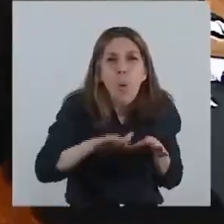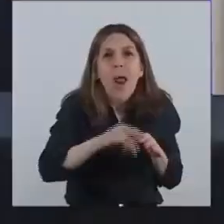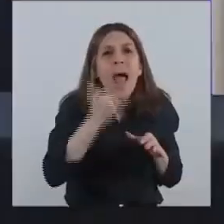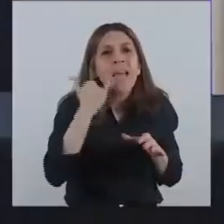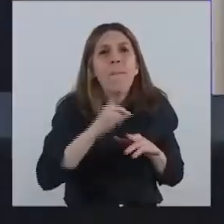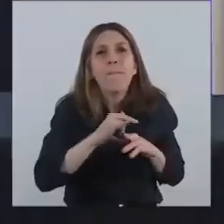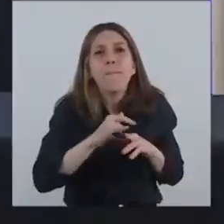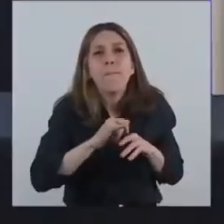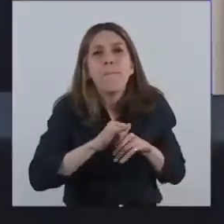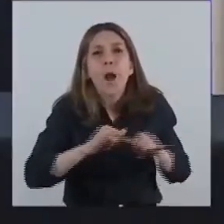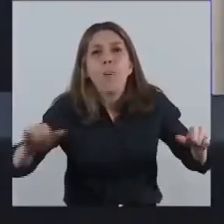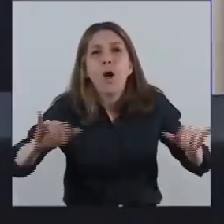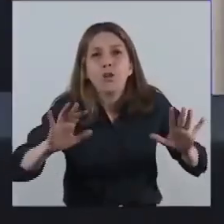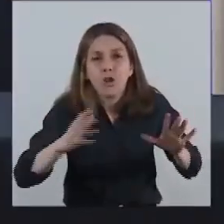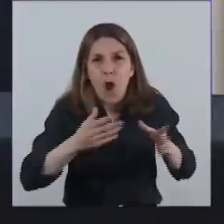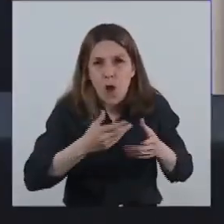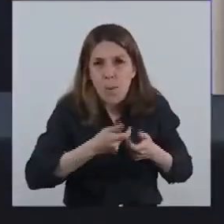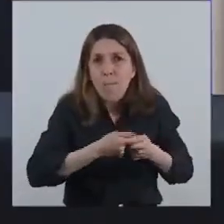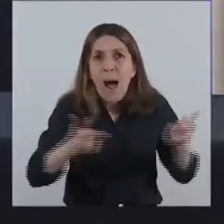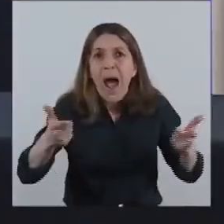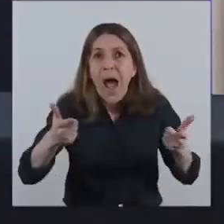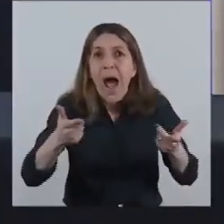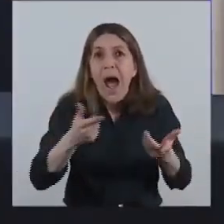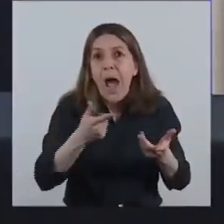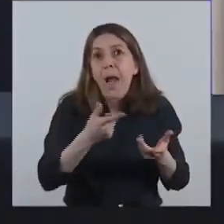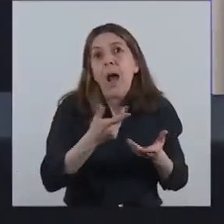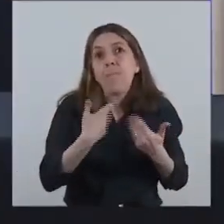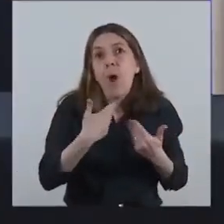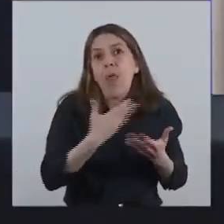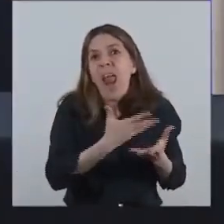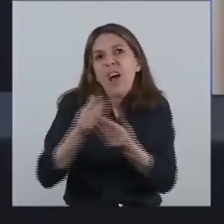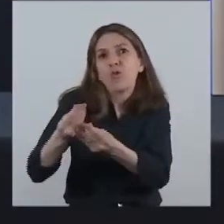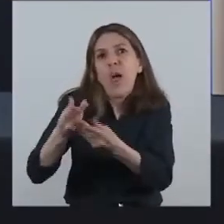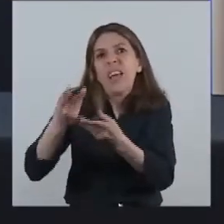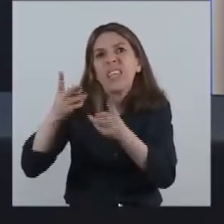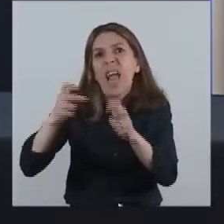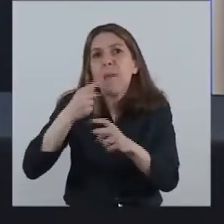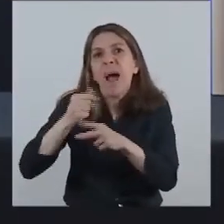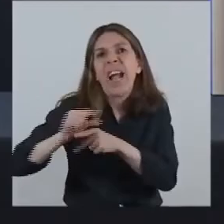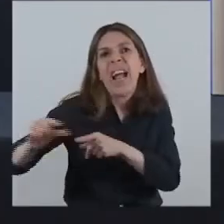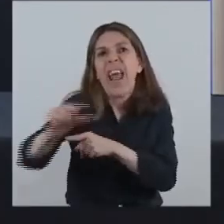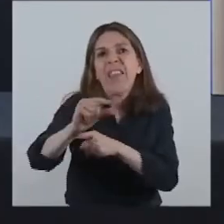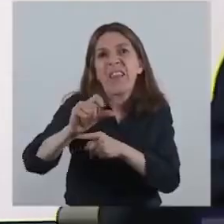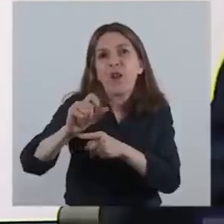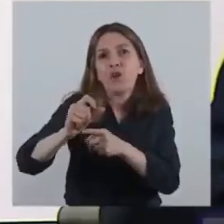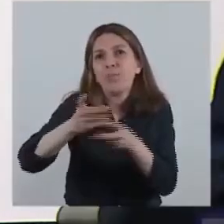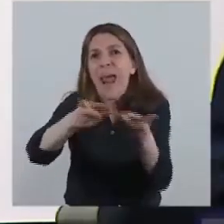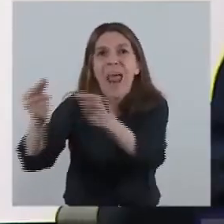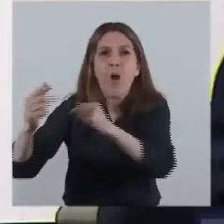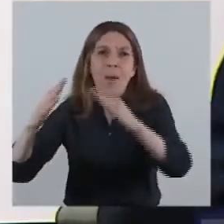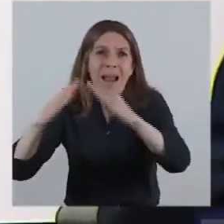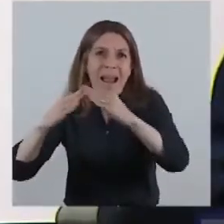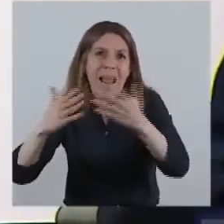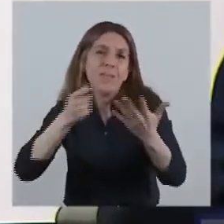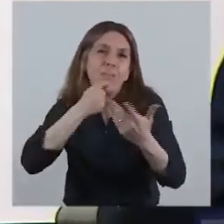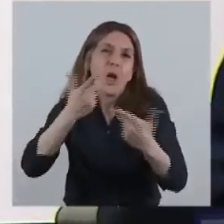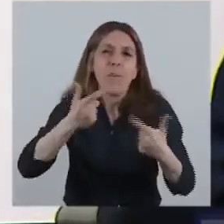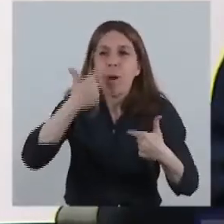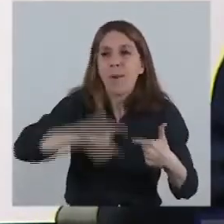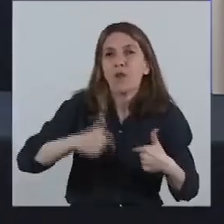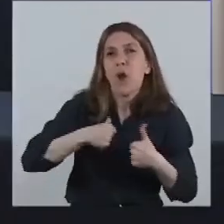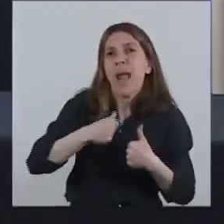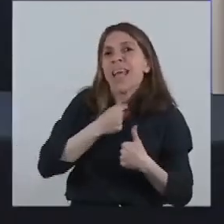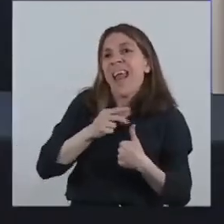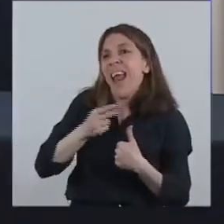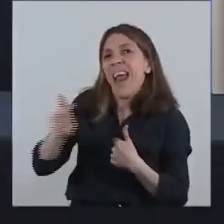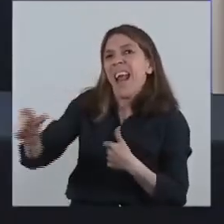profundizar y darle sustentabilidad al sistema de crédito hipotecario. La realidad actual es que quien quiere tomar un crédito para vivienda